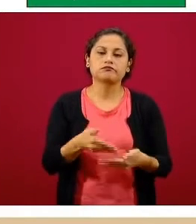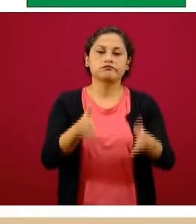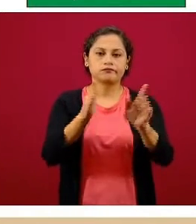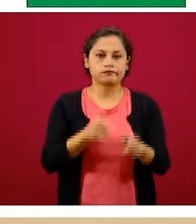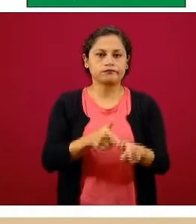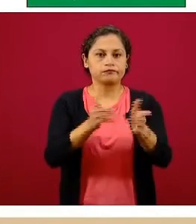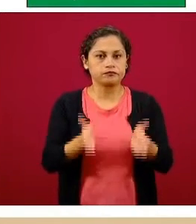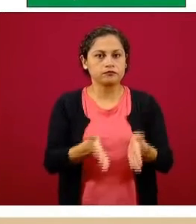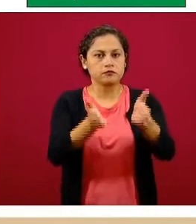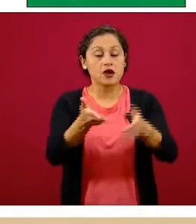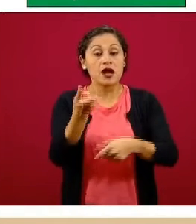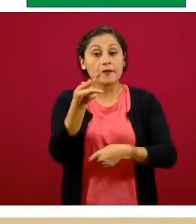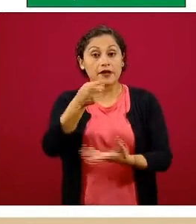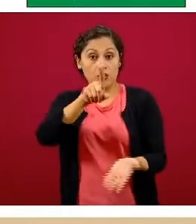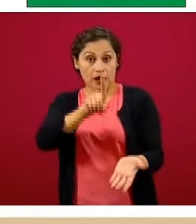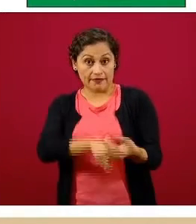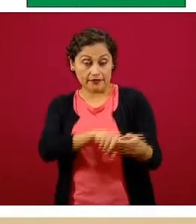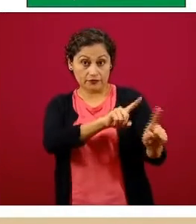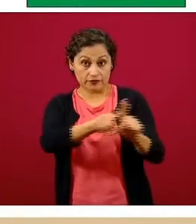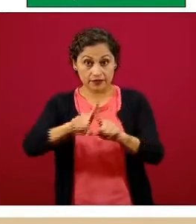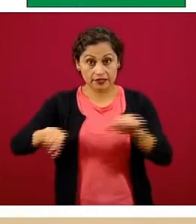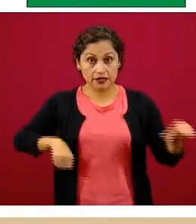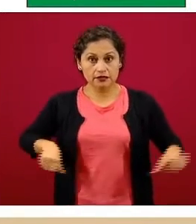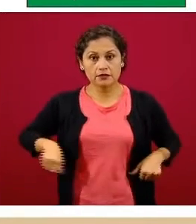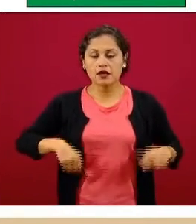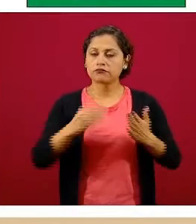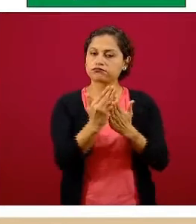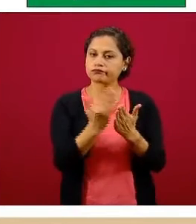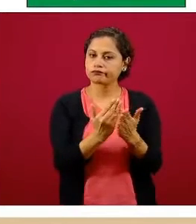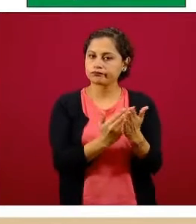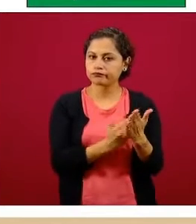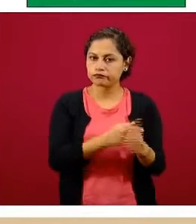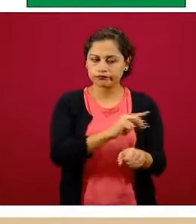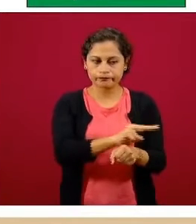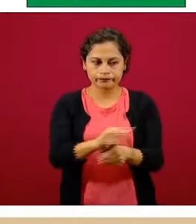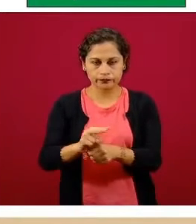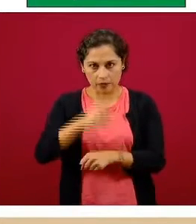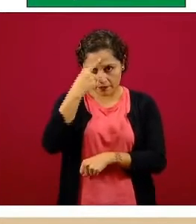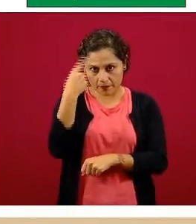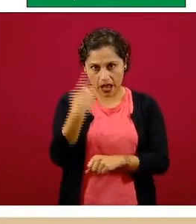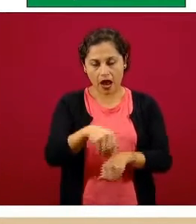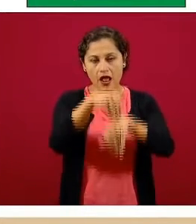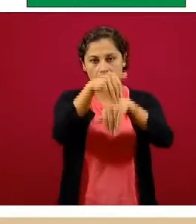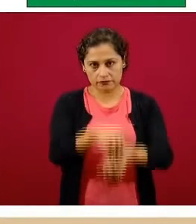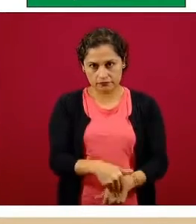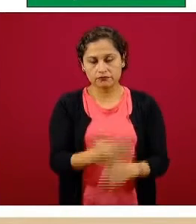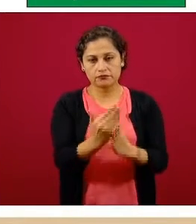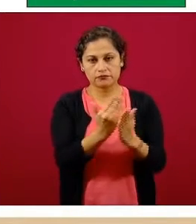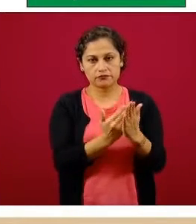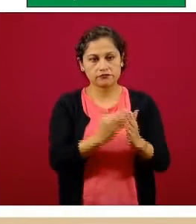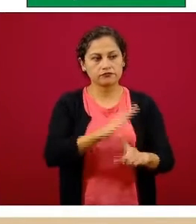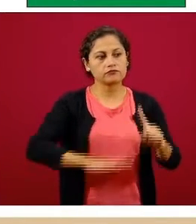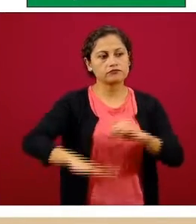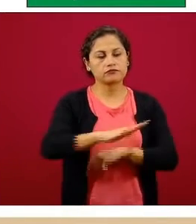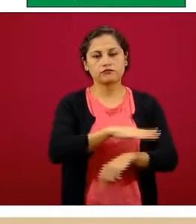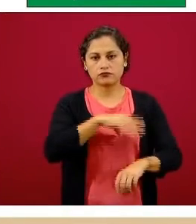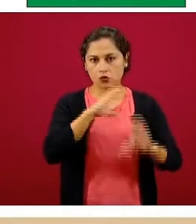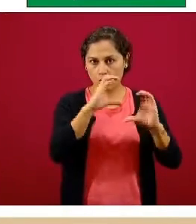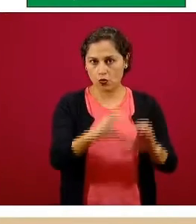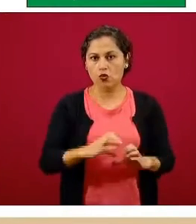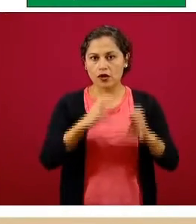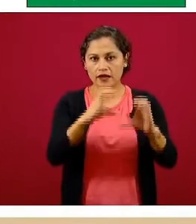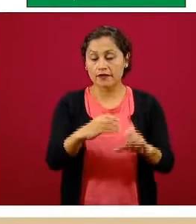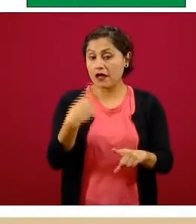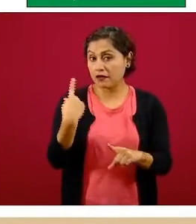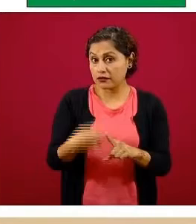toda una serie de requisitos previos para operar, que están siendo implementados y les está dando seguimiento el